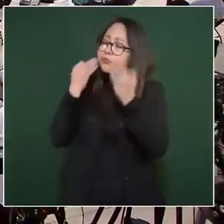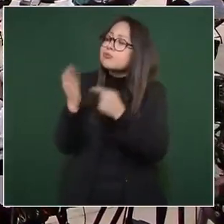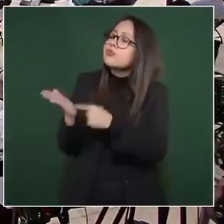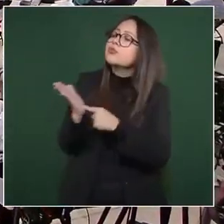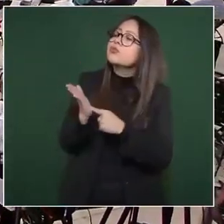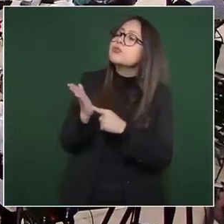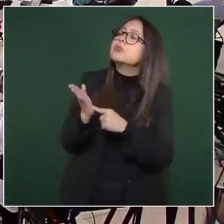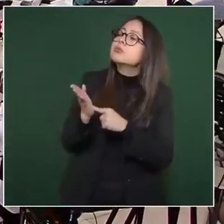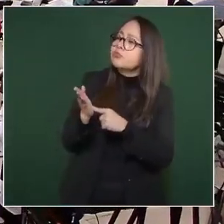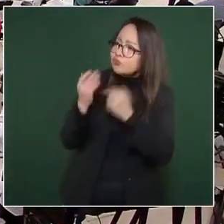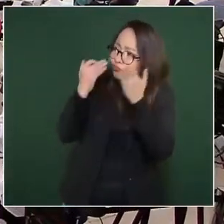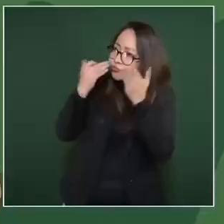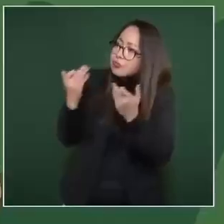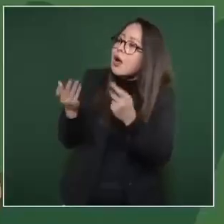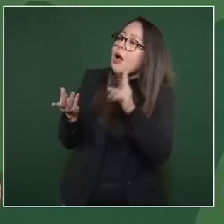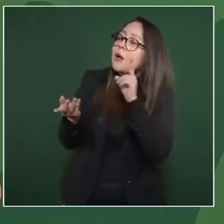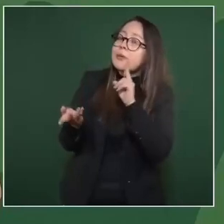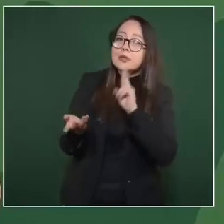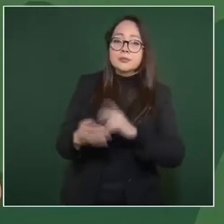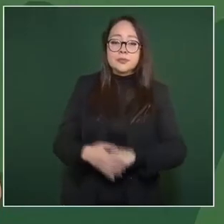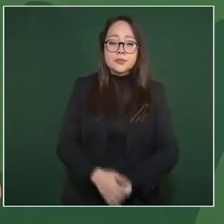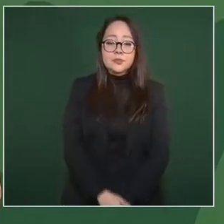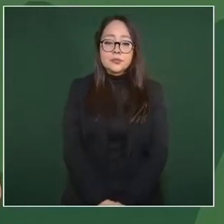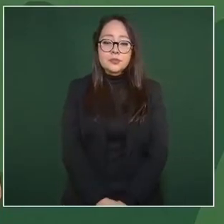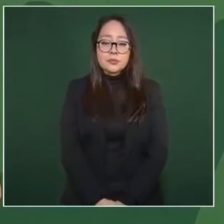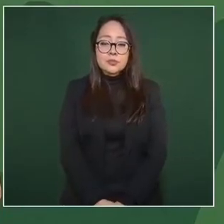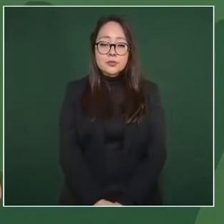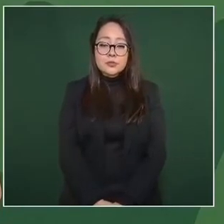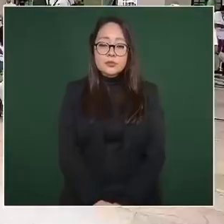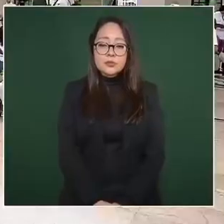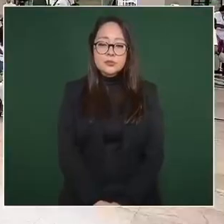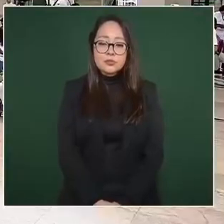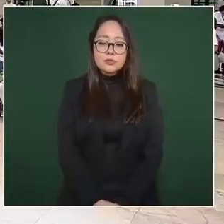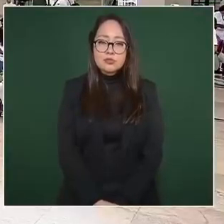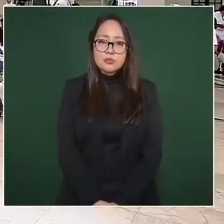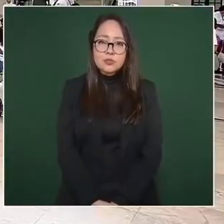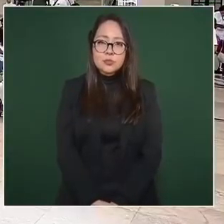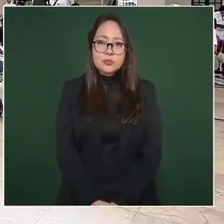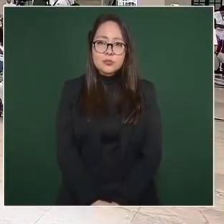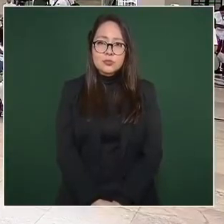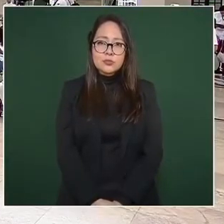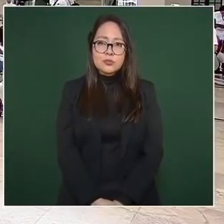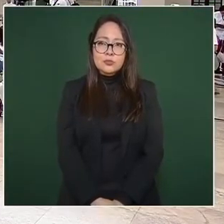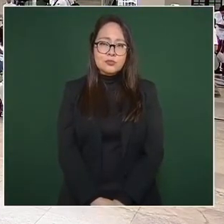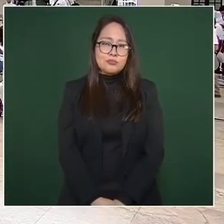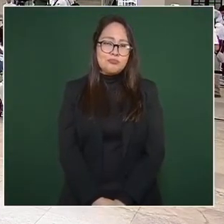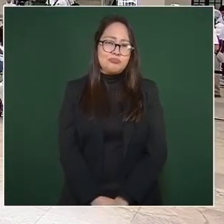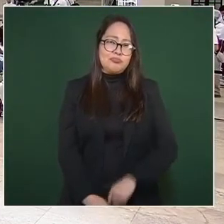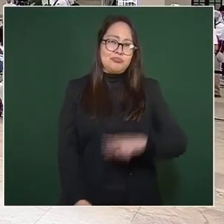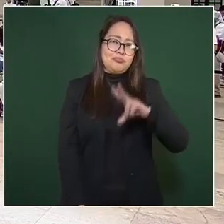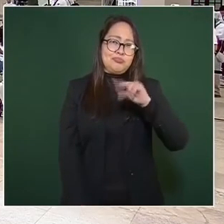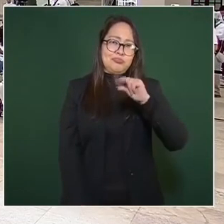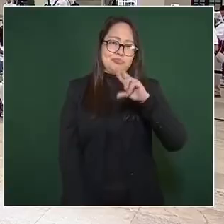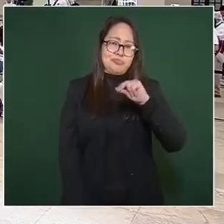Nosotros no usamos, claro que no, porque